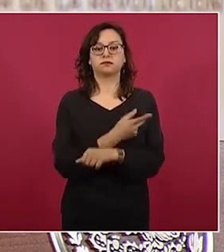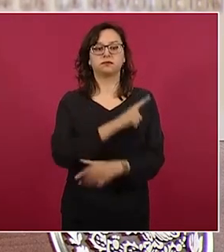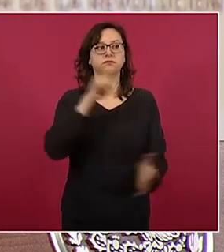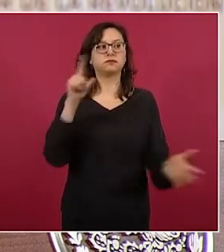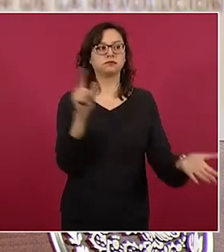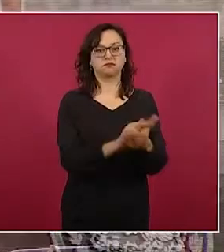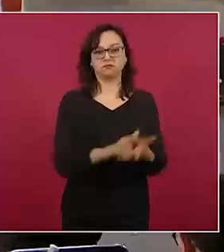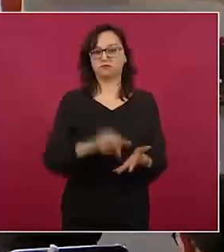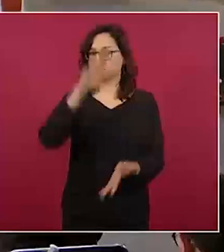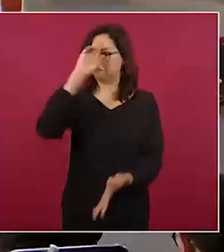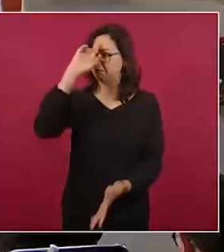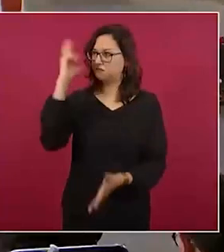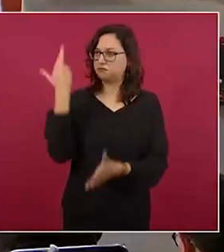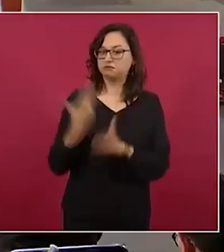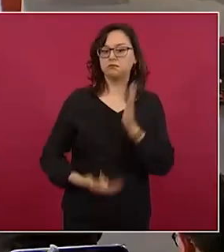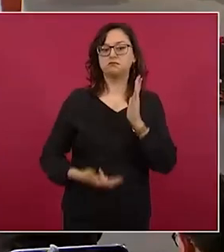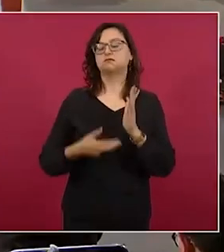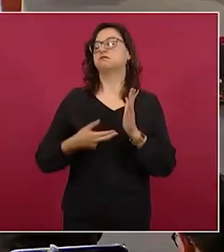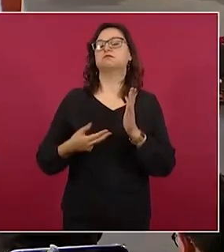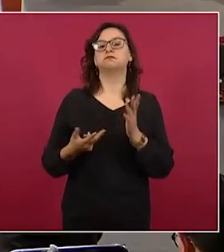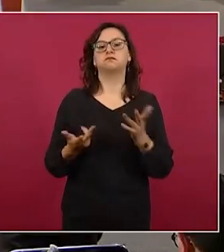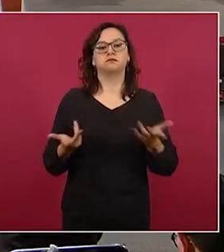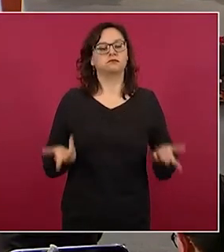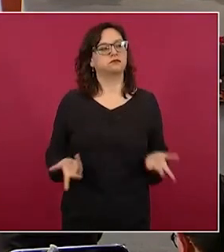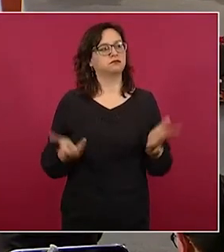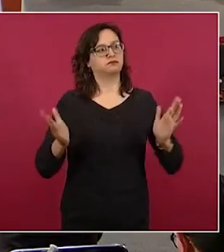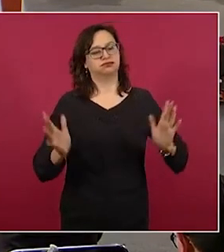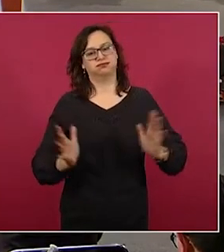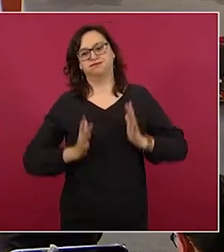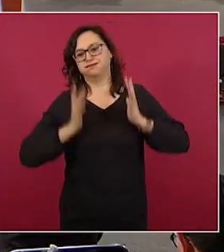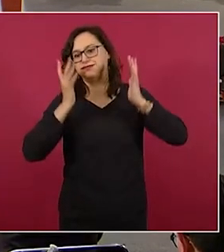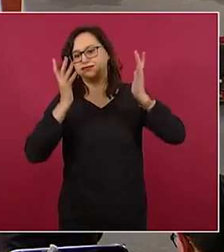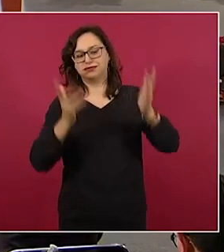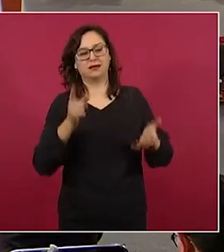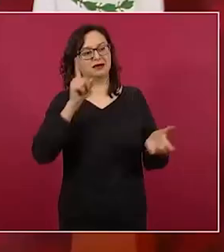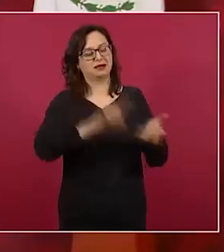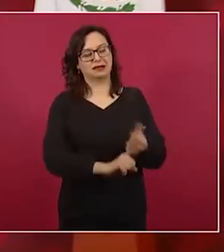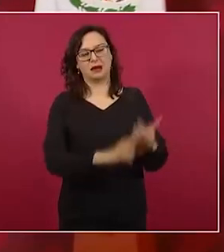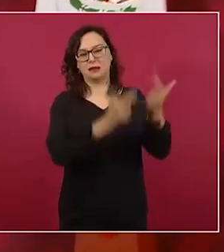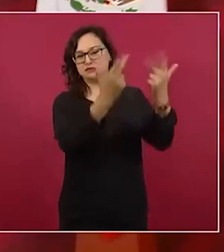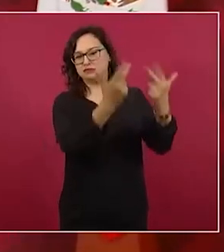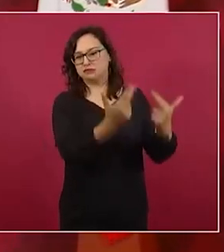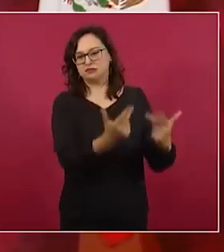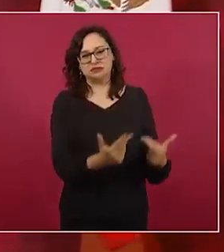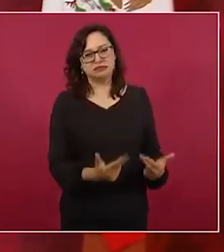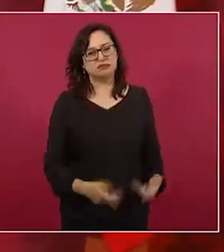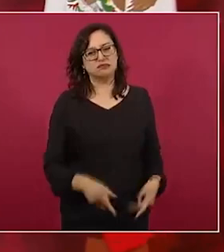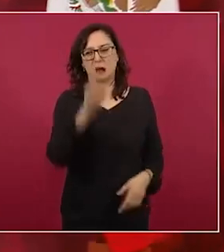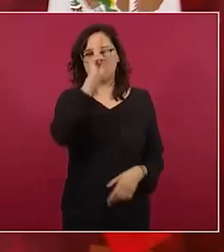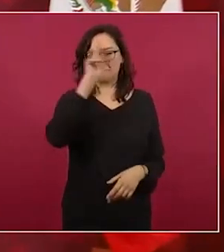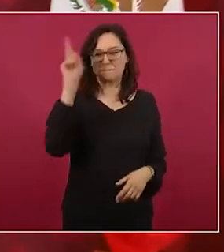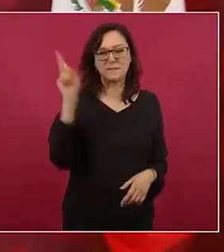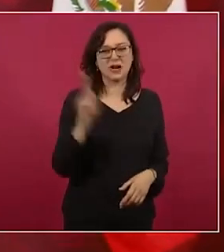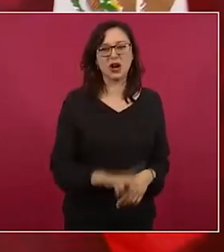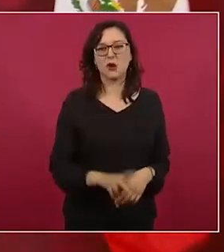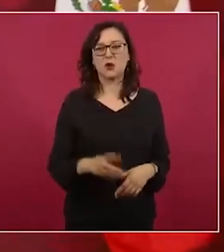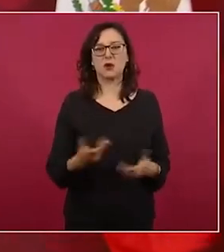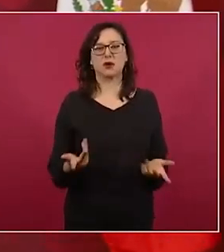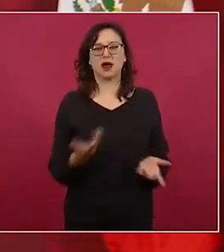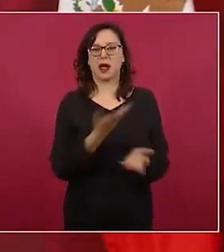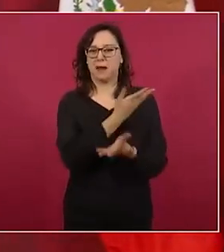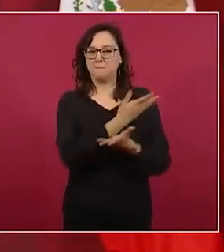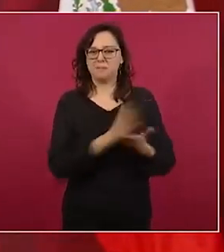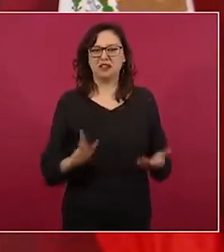leyes y es una tremenda destrucción del medioambiente. Además, es un atrevimiento